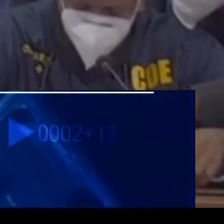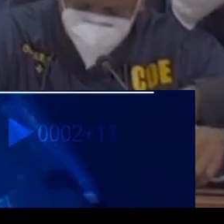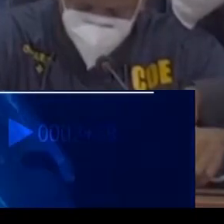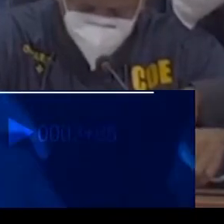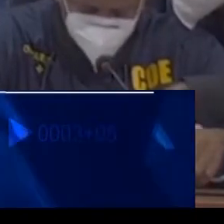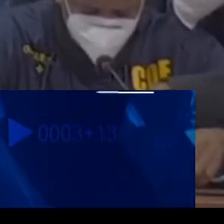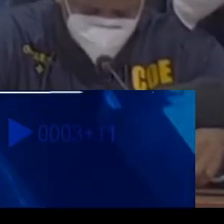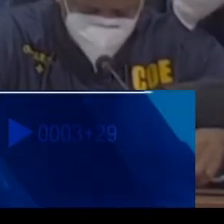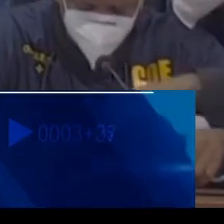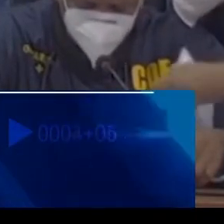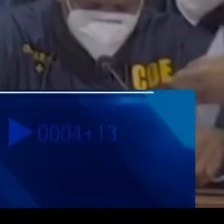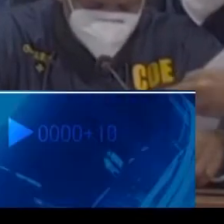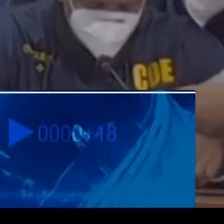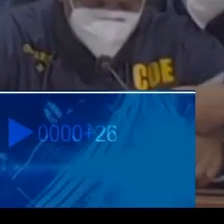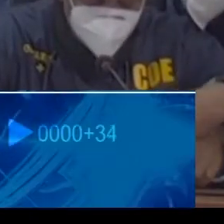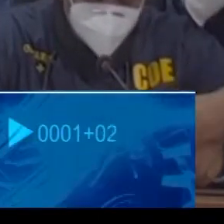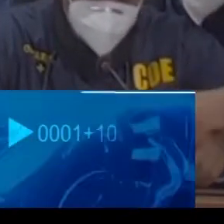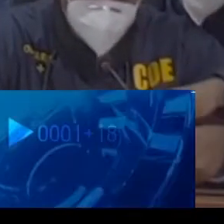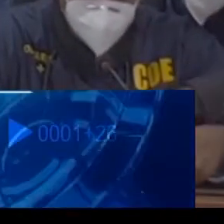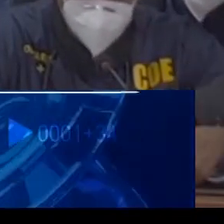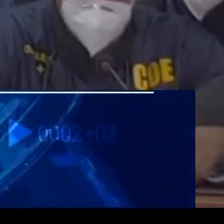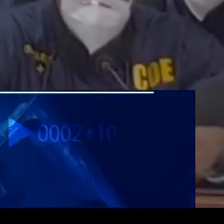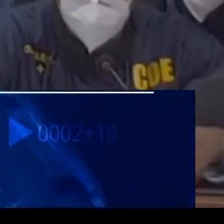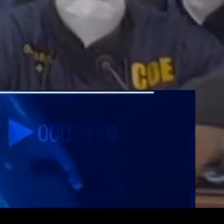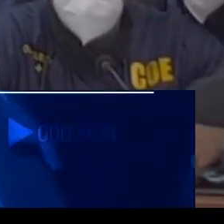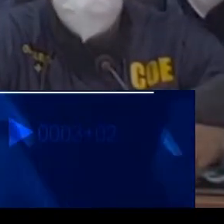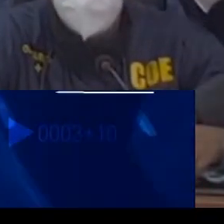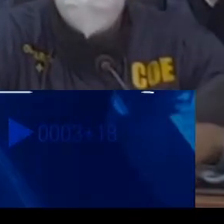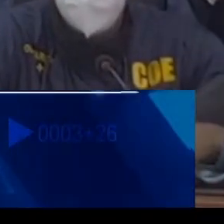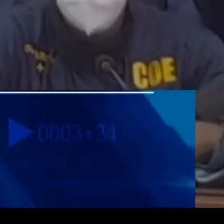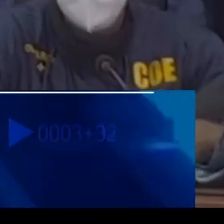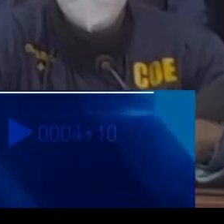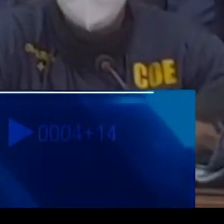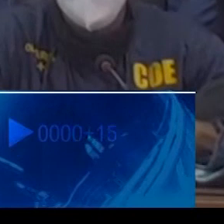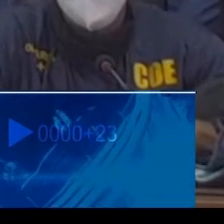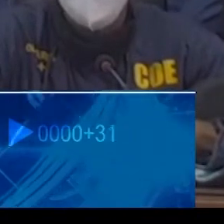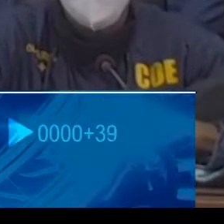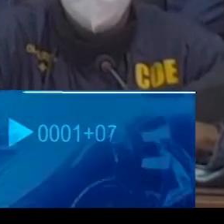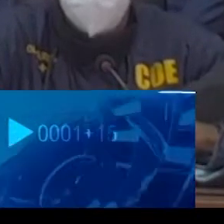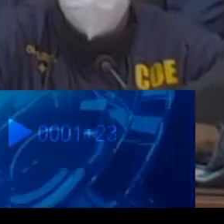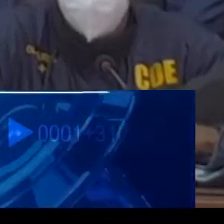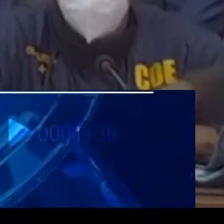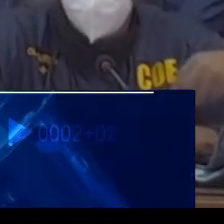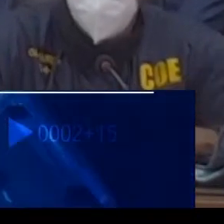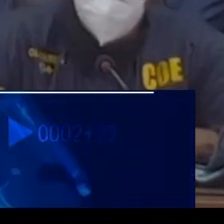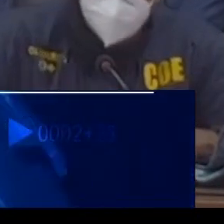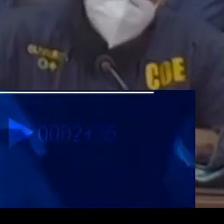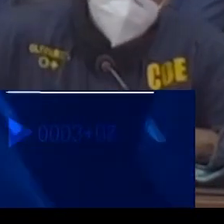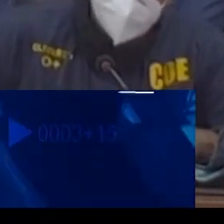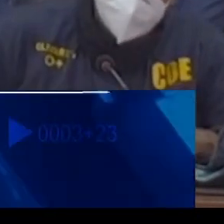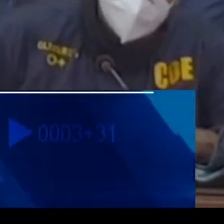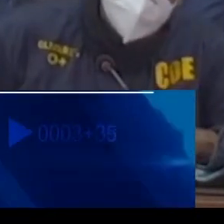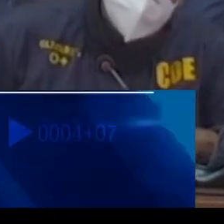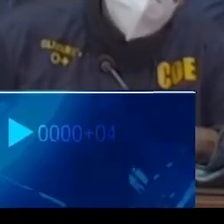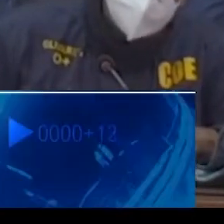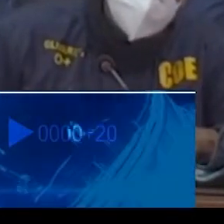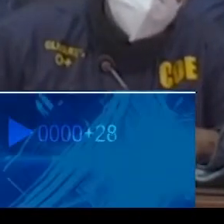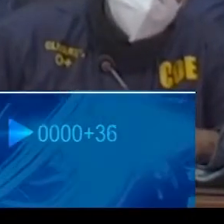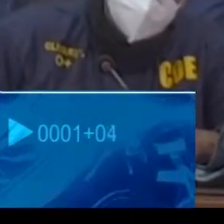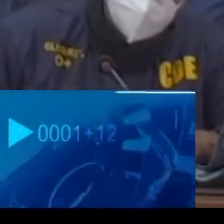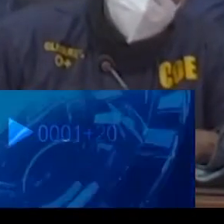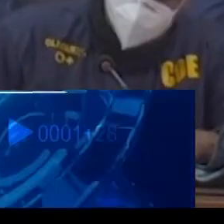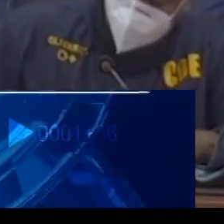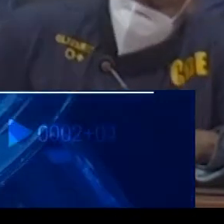2,011 asistencias viales. El Instituto Nacional de Tránsito y Transporte Terrestre, Intran, ha realizado 3